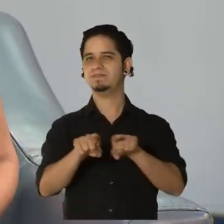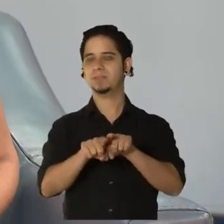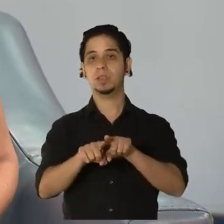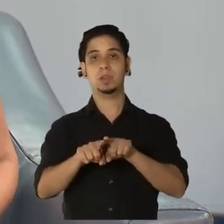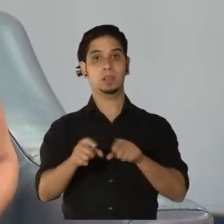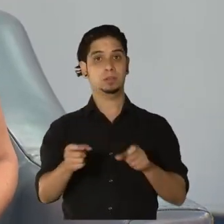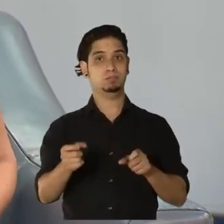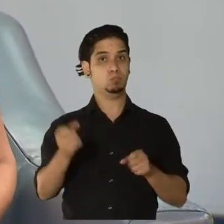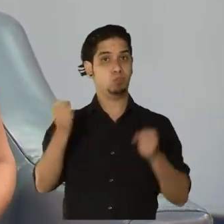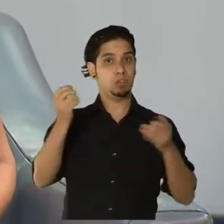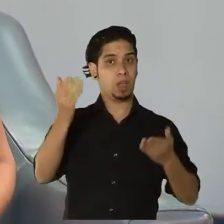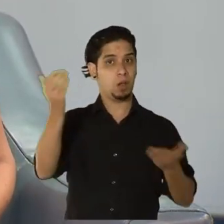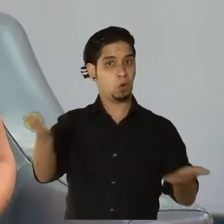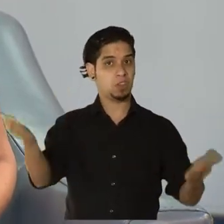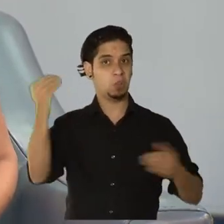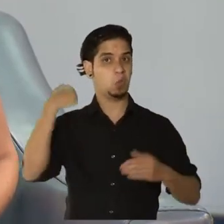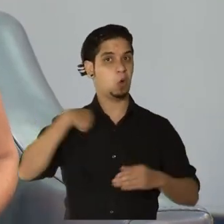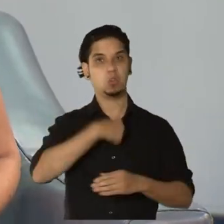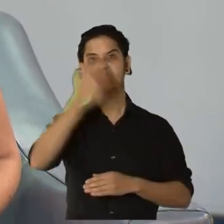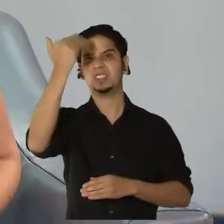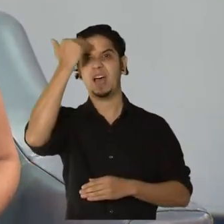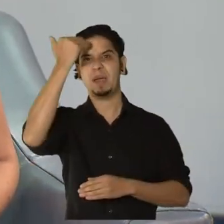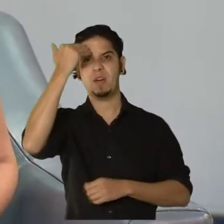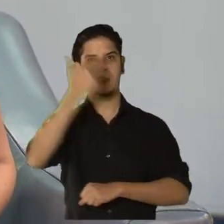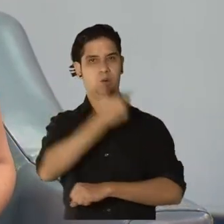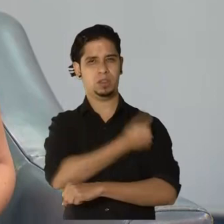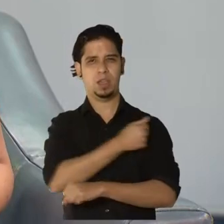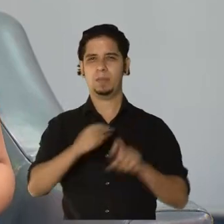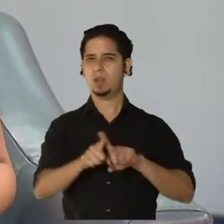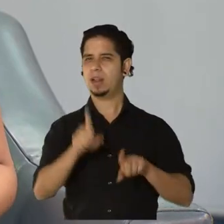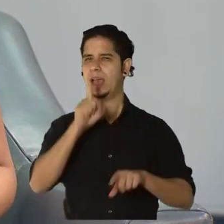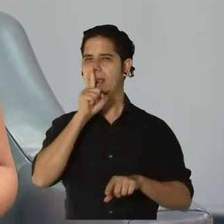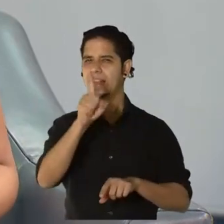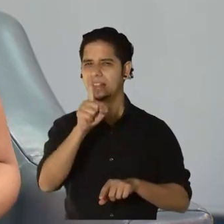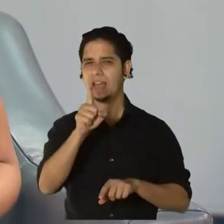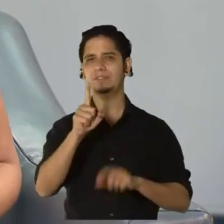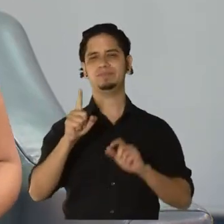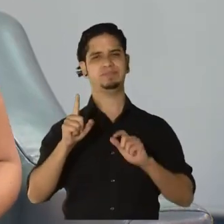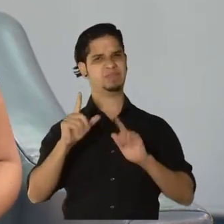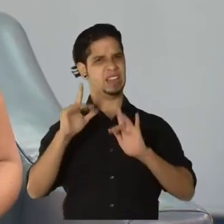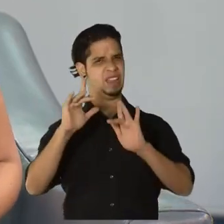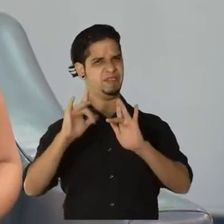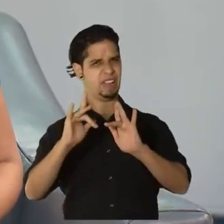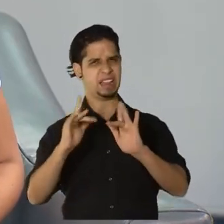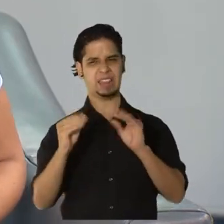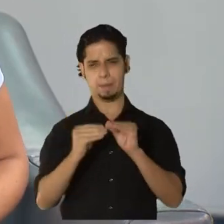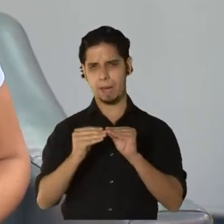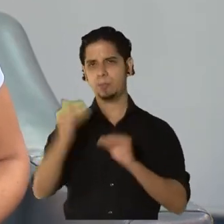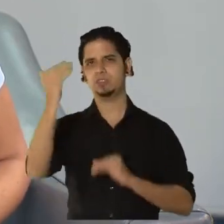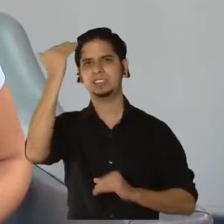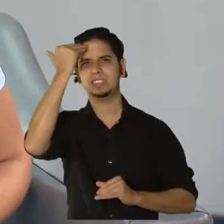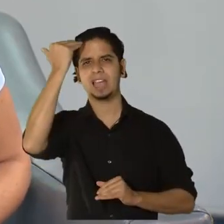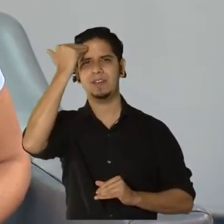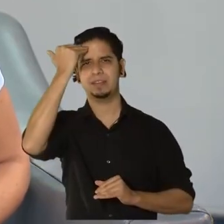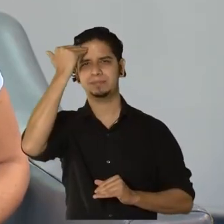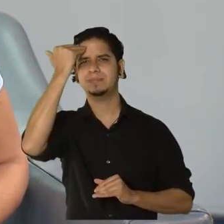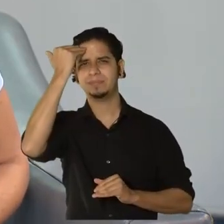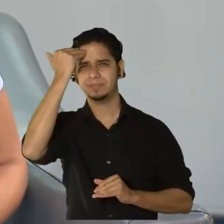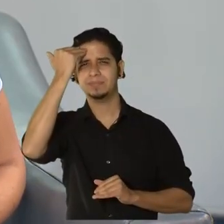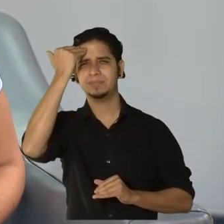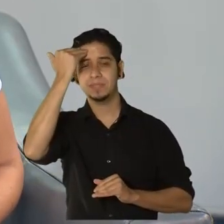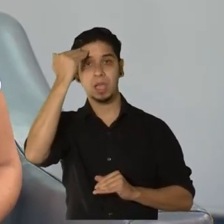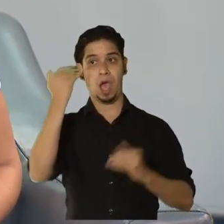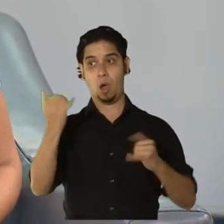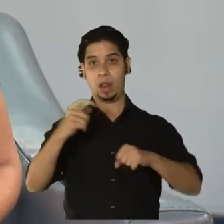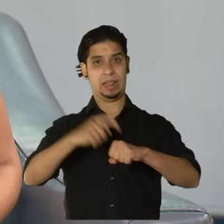que sí sabemos sobre la llegada de estas vacunas a Puerto Rico, la realidad es que falta mucho por conocerse. Durante estos tiempos